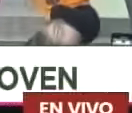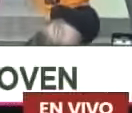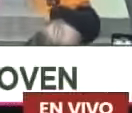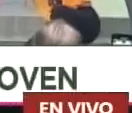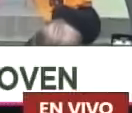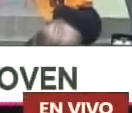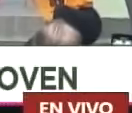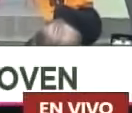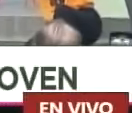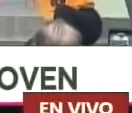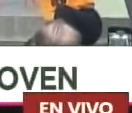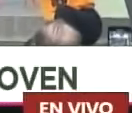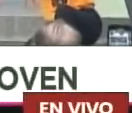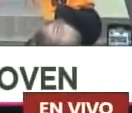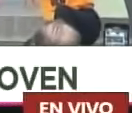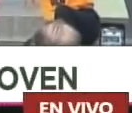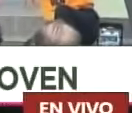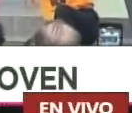Ay,